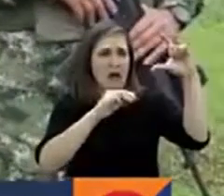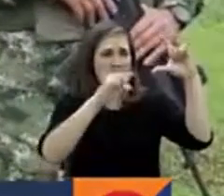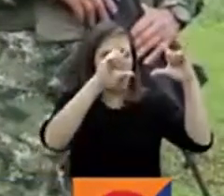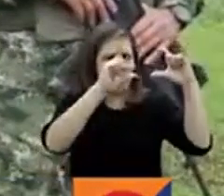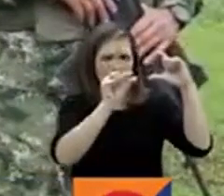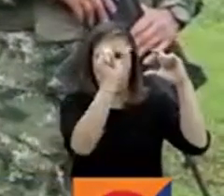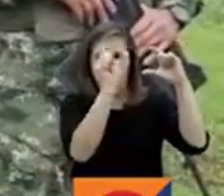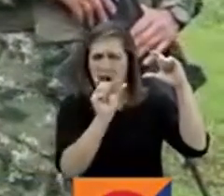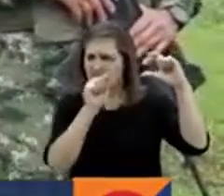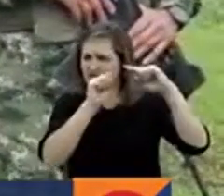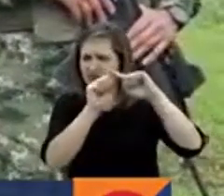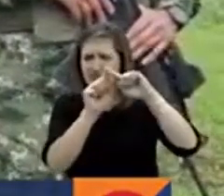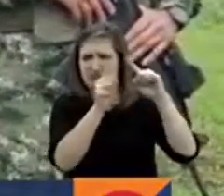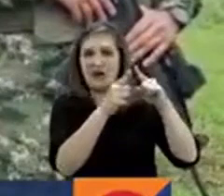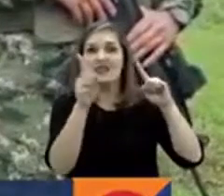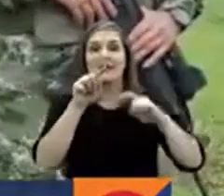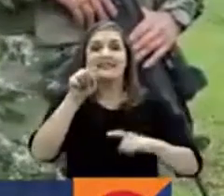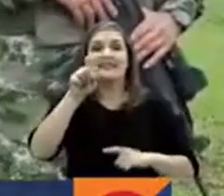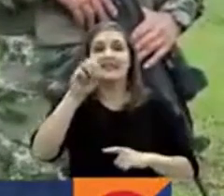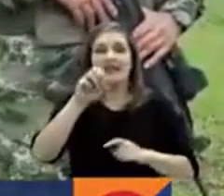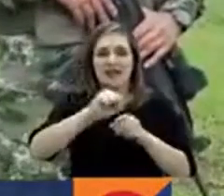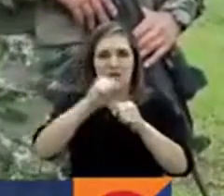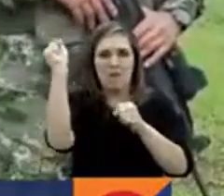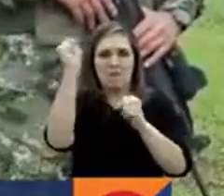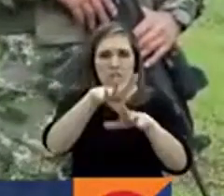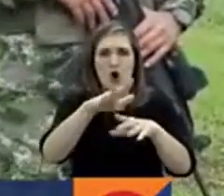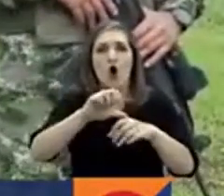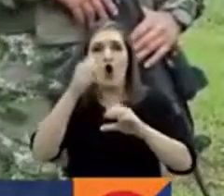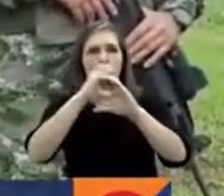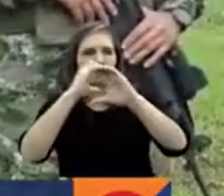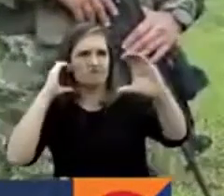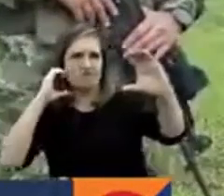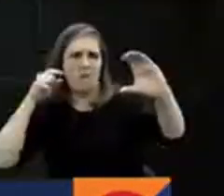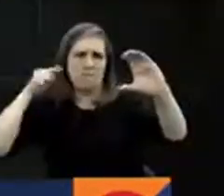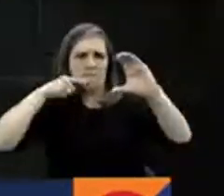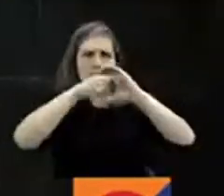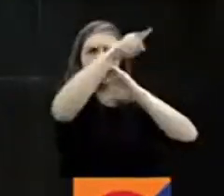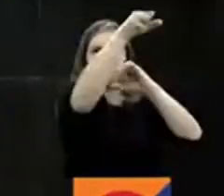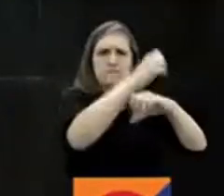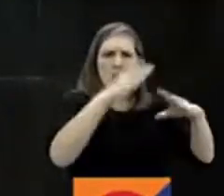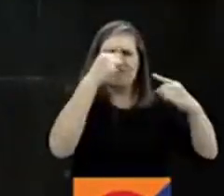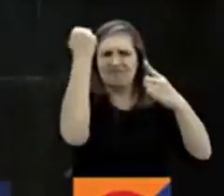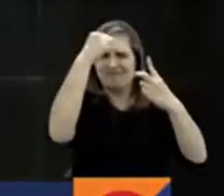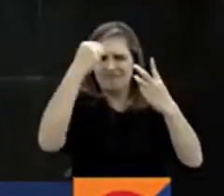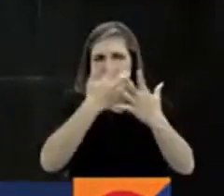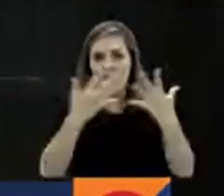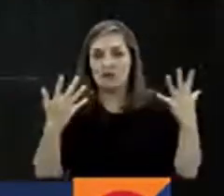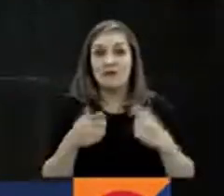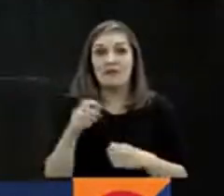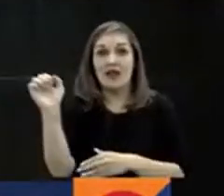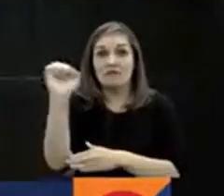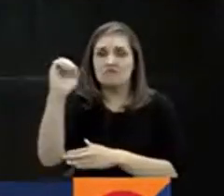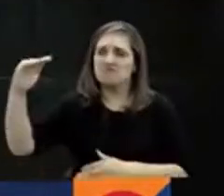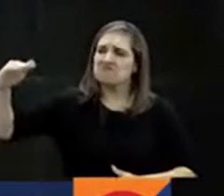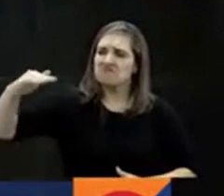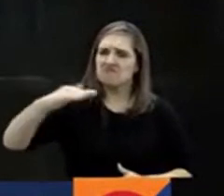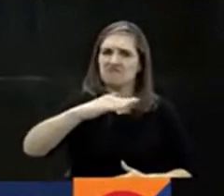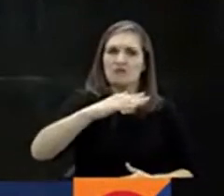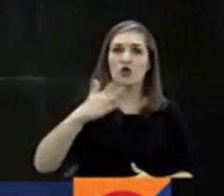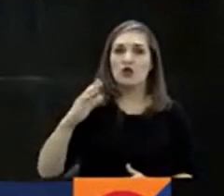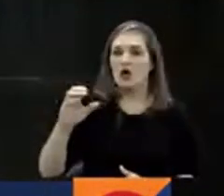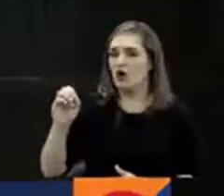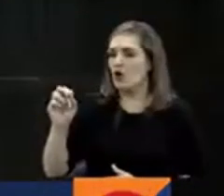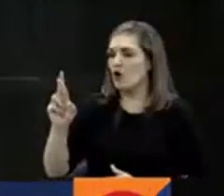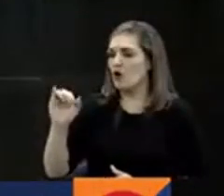60 granadas de mortero, un mortero hechizo y bastantes explosivos. Este vehículo se trasladaba desde Orito,